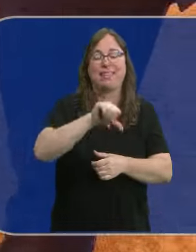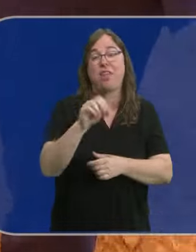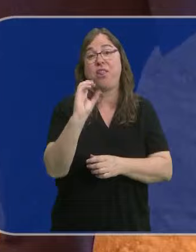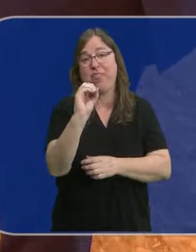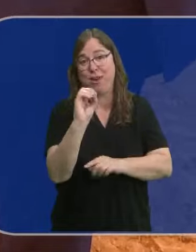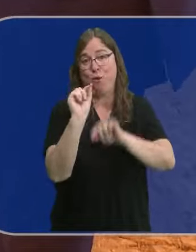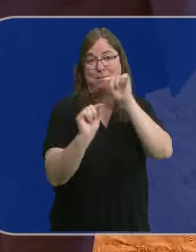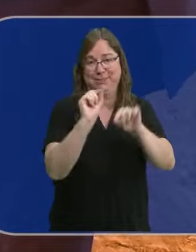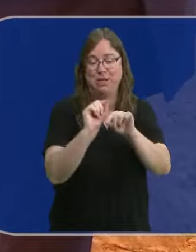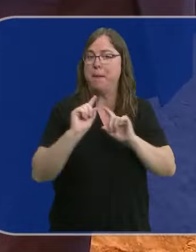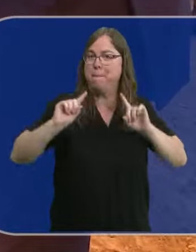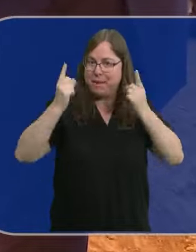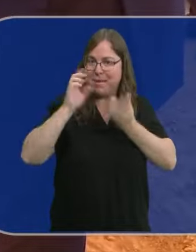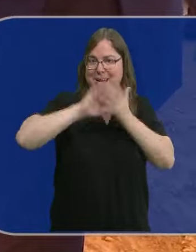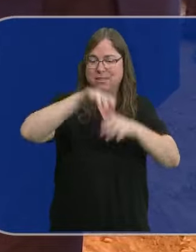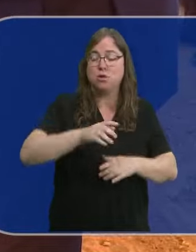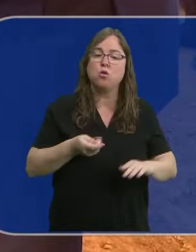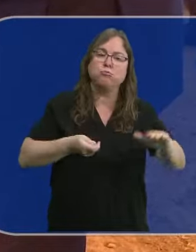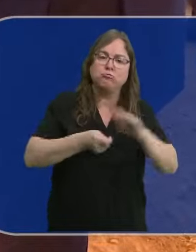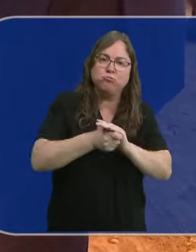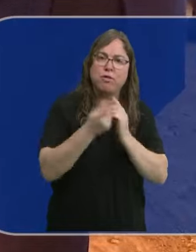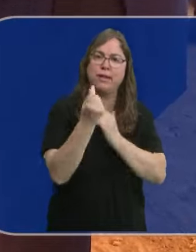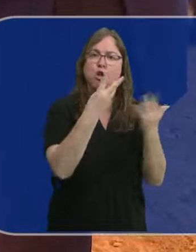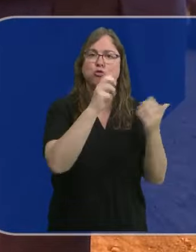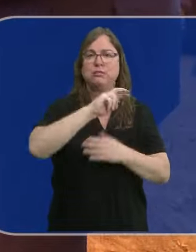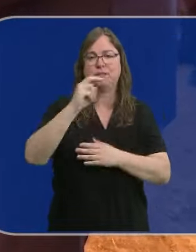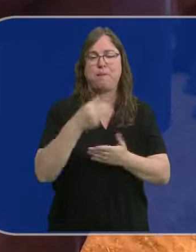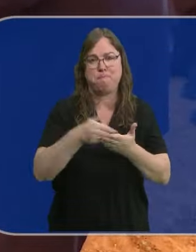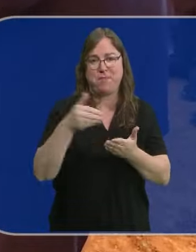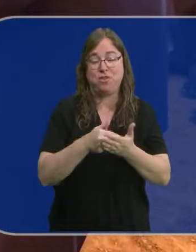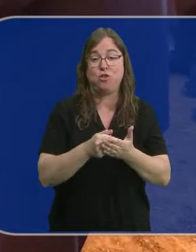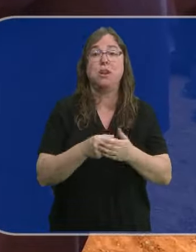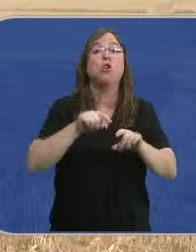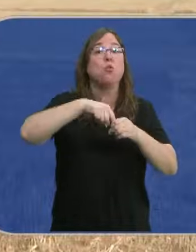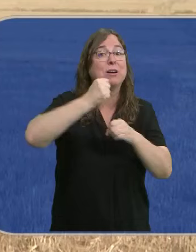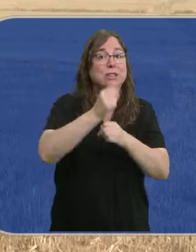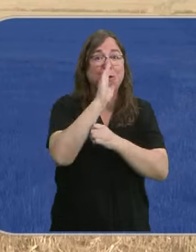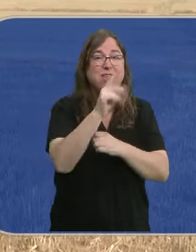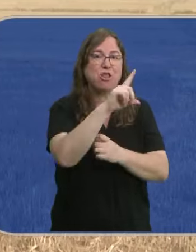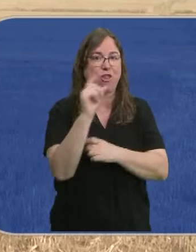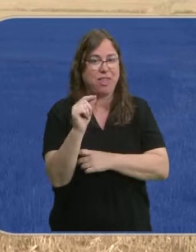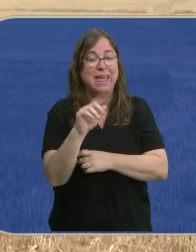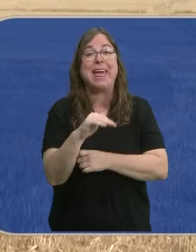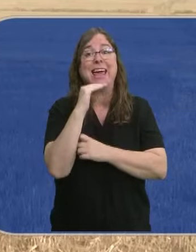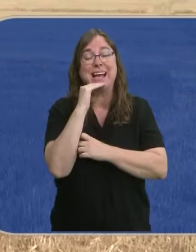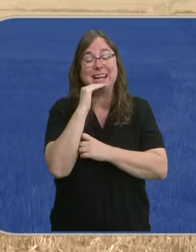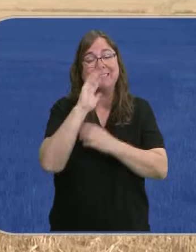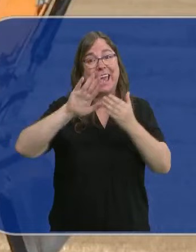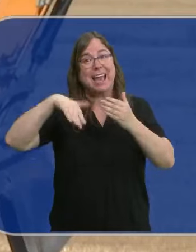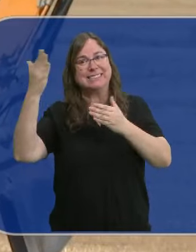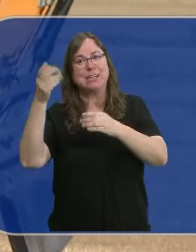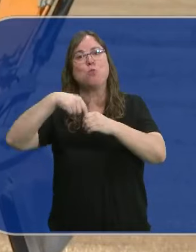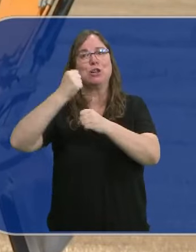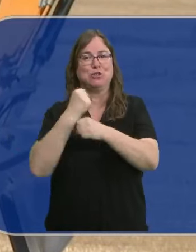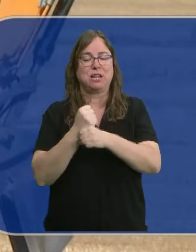pionera en nuestra comunidad. Supondrá una inversión de 80 millones de euros y crearán 100 puestos de trabajo de manera directa y cerca de 200 externos.